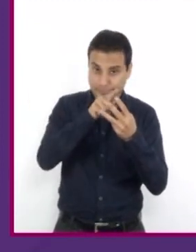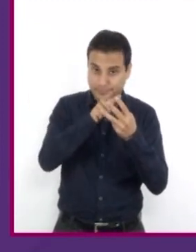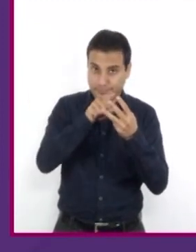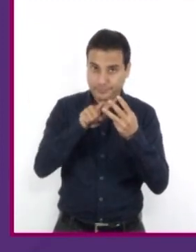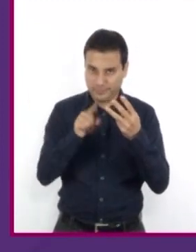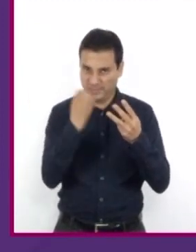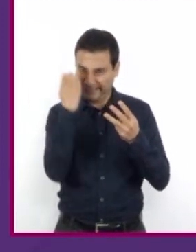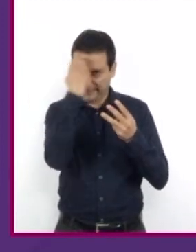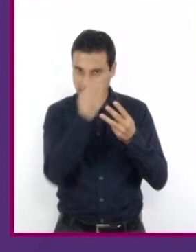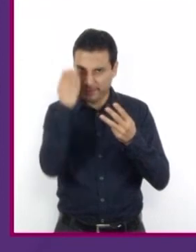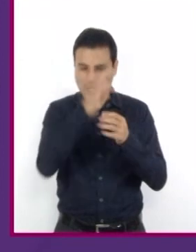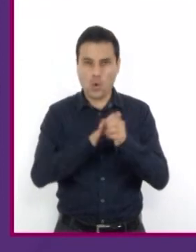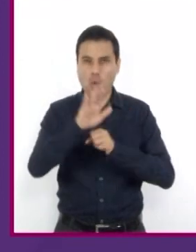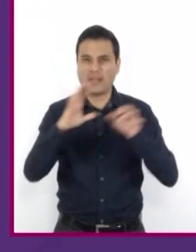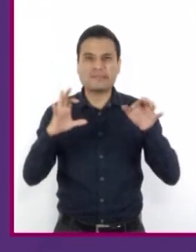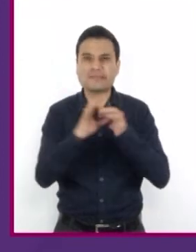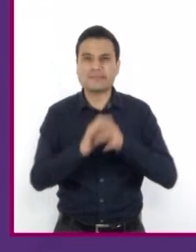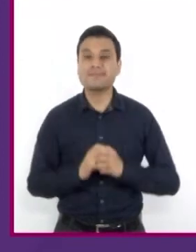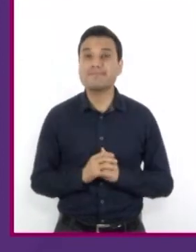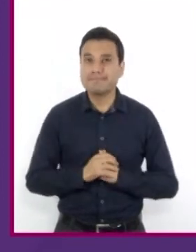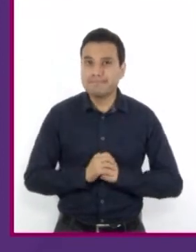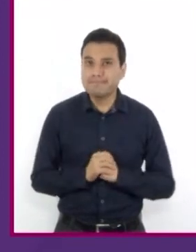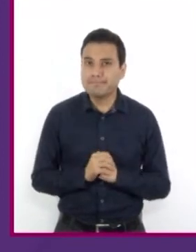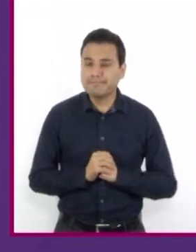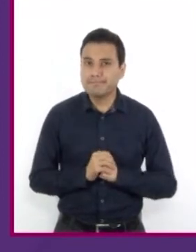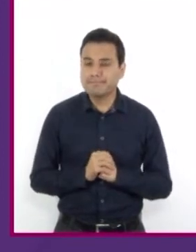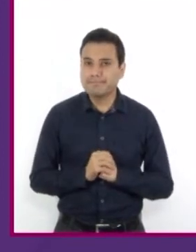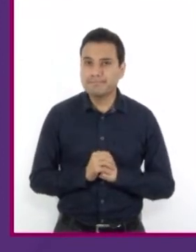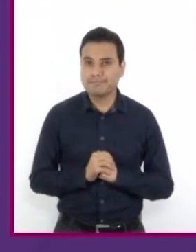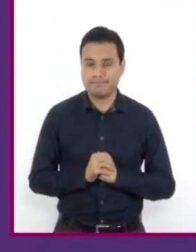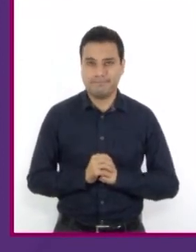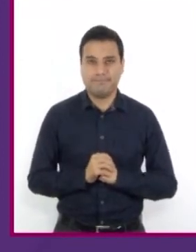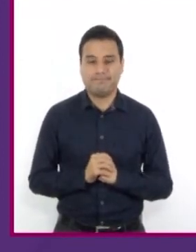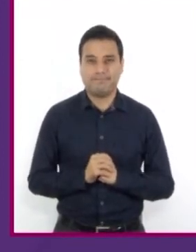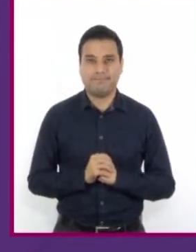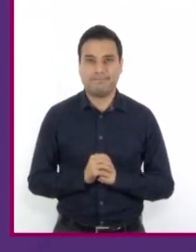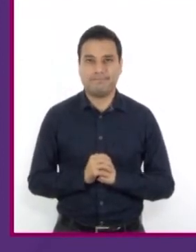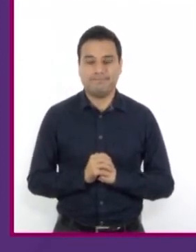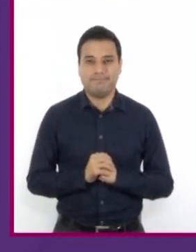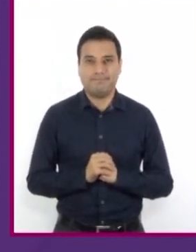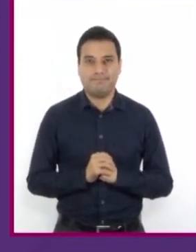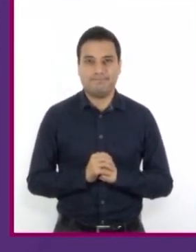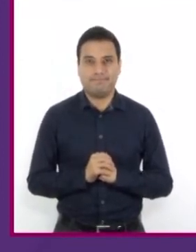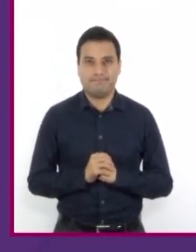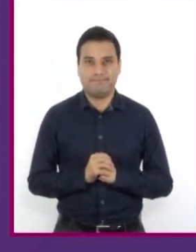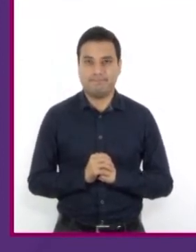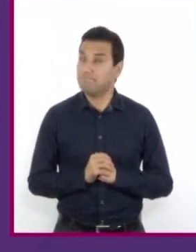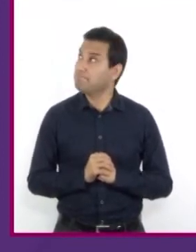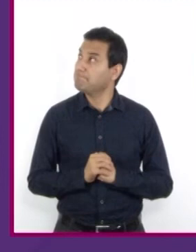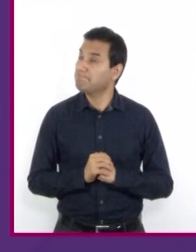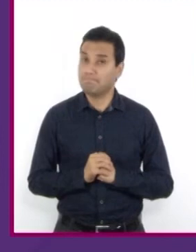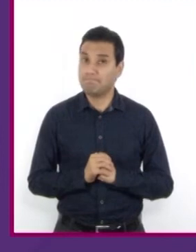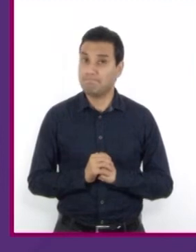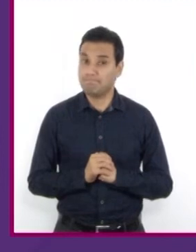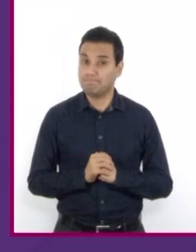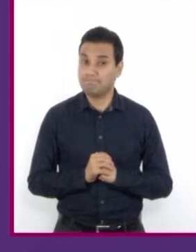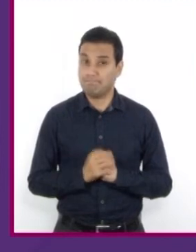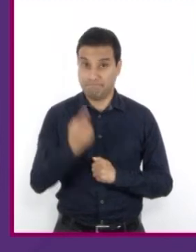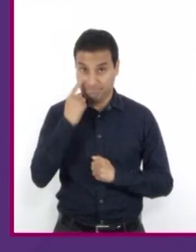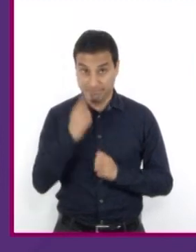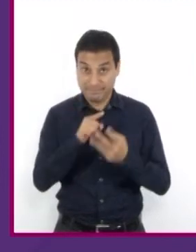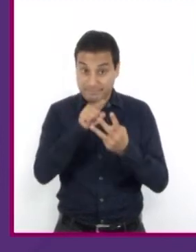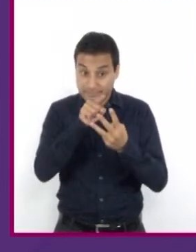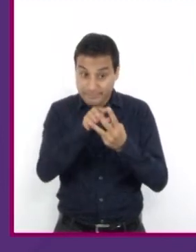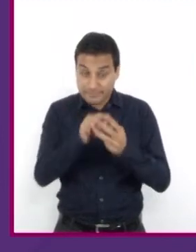B. No hay problema. C. Está chido. En este caso, si su respuesta fue el